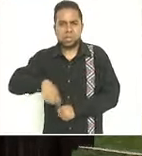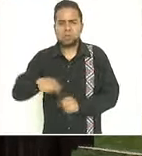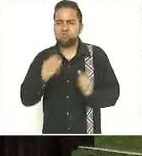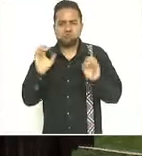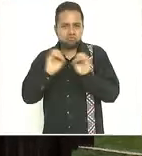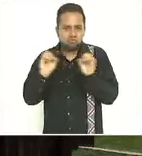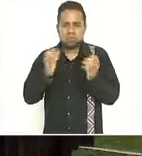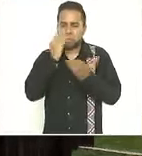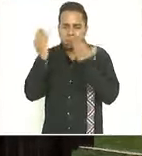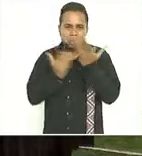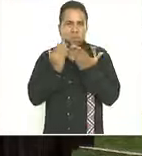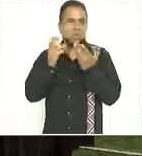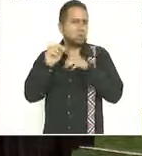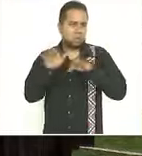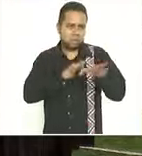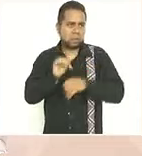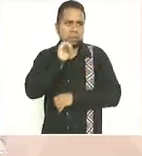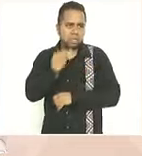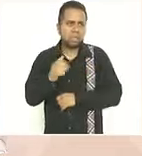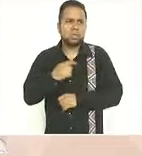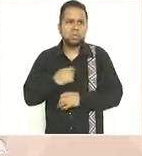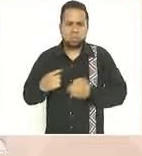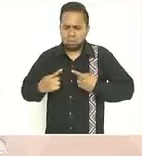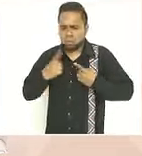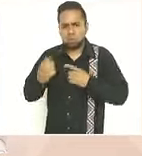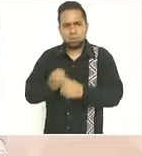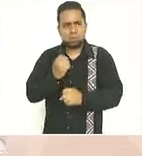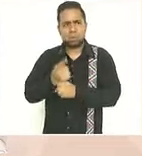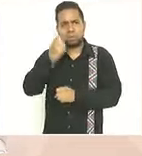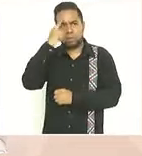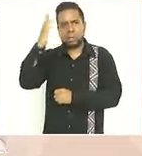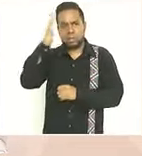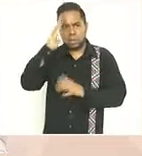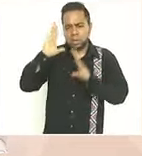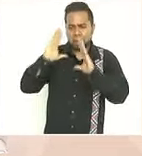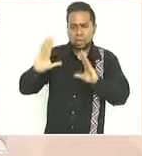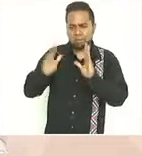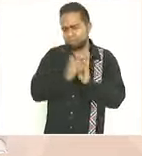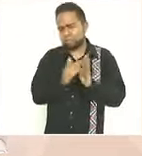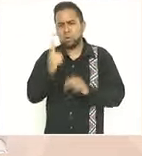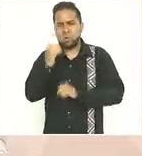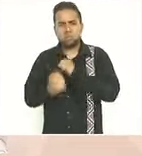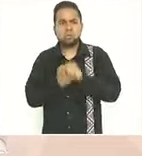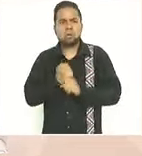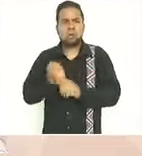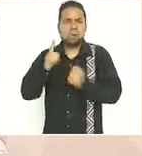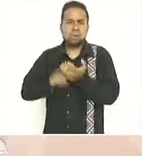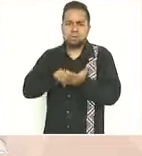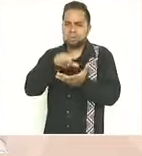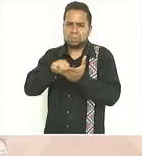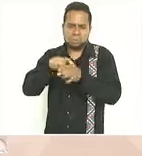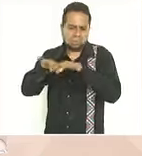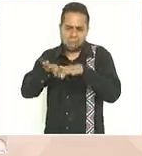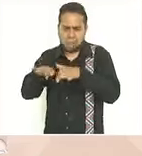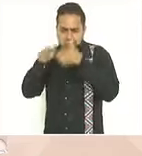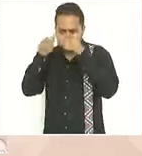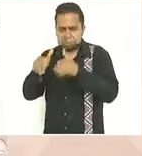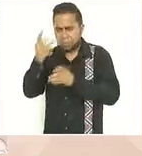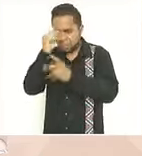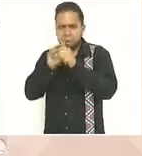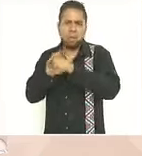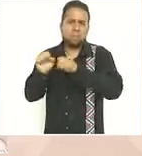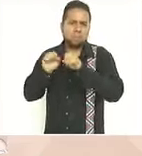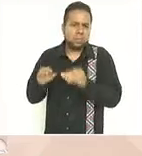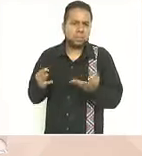estudiando ni trabajando otorgándoles la oportunidad de capacitarse hasta por un año en algún centro de trabajo en el cual aprenderán un